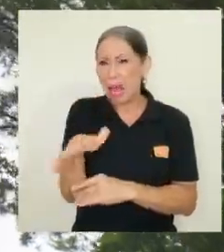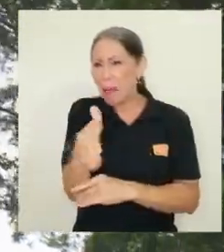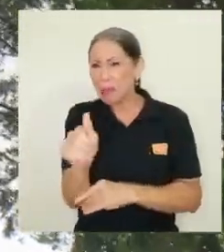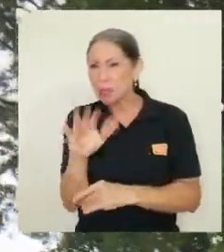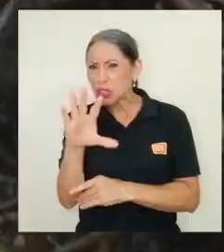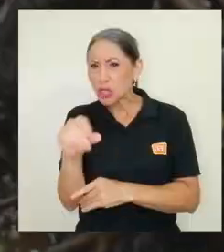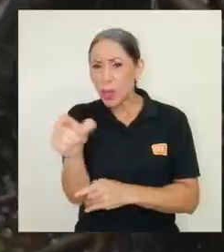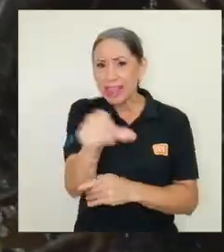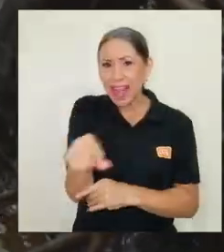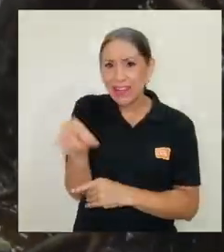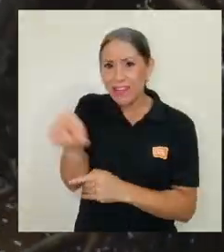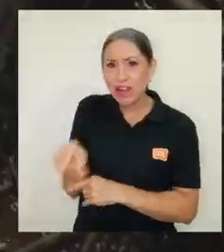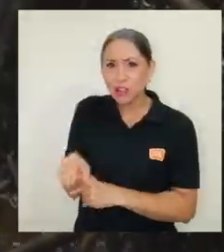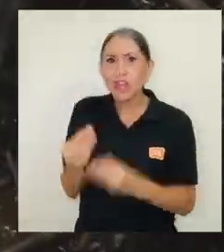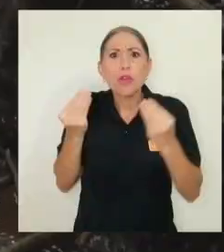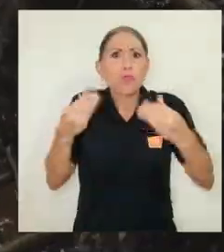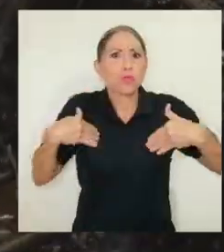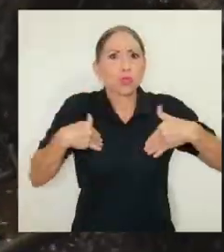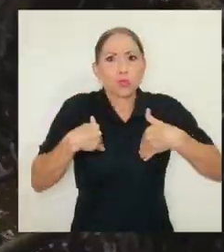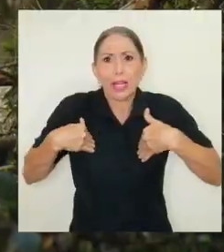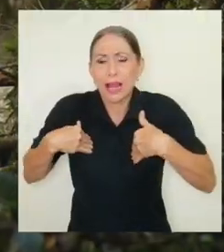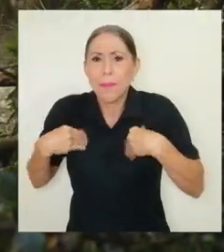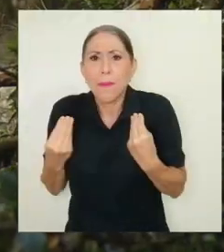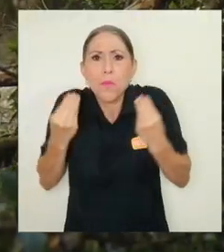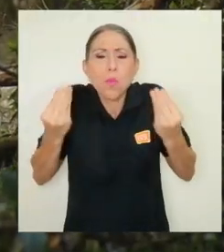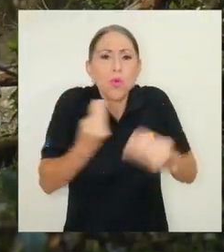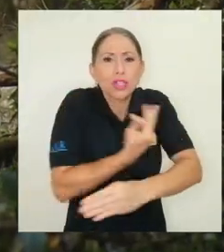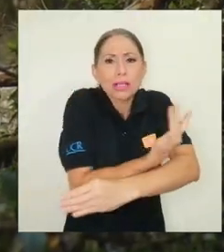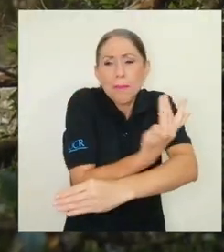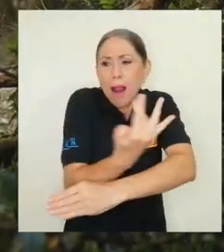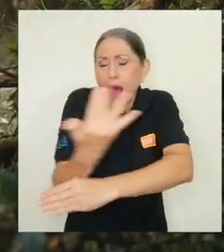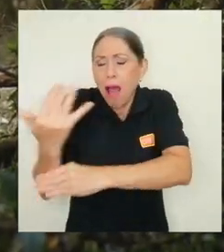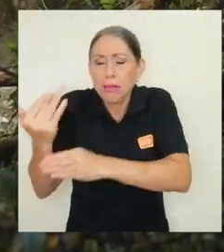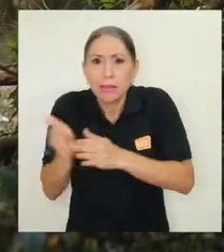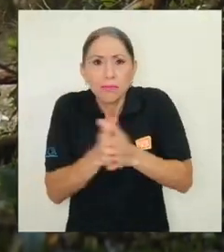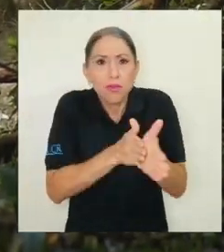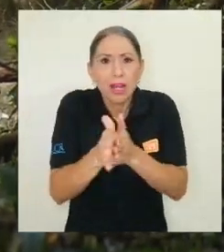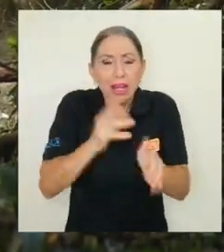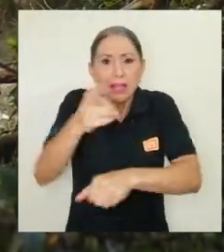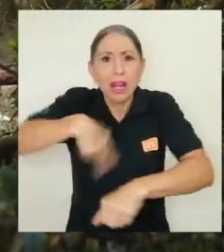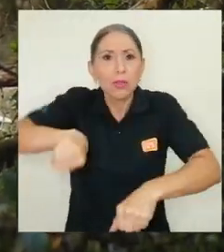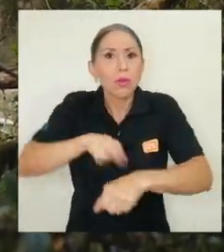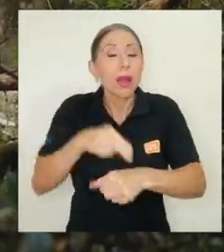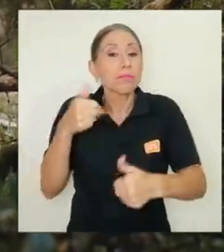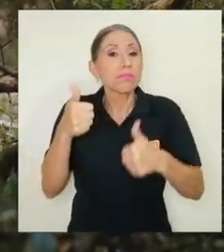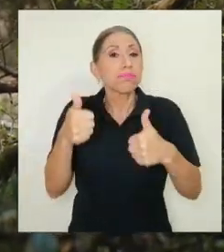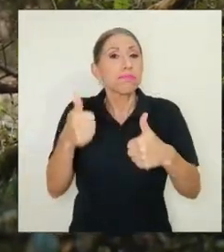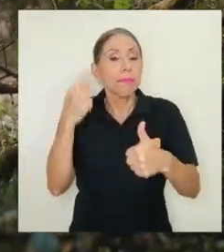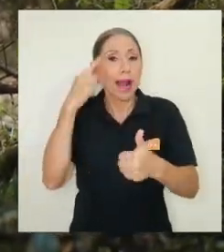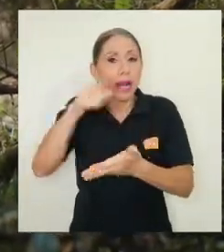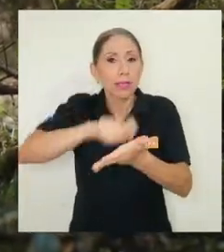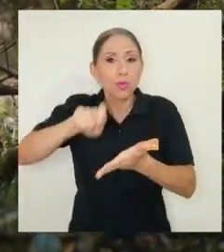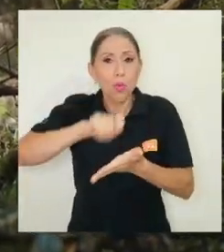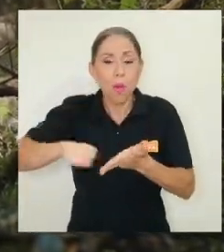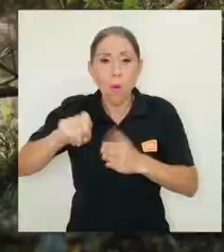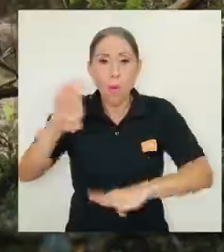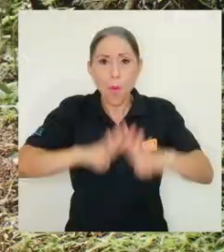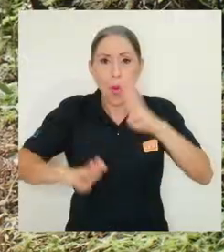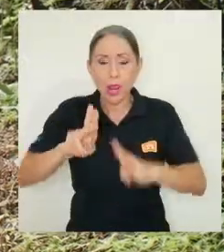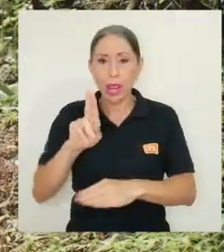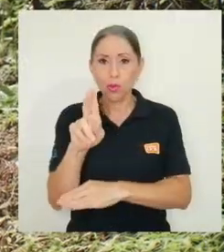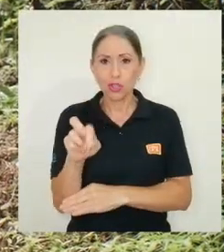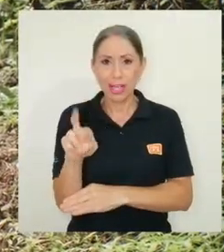ríos y se refugian centenares de animales y plantas cuya riqueza natural es muy atractiva para la escuela de biología de la ucr